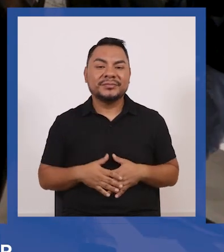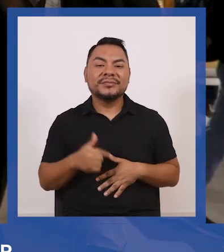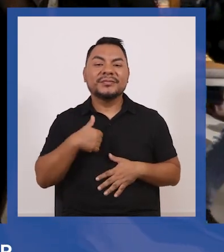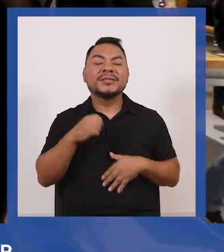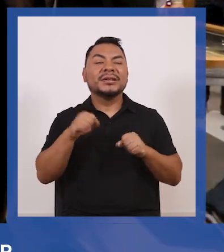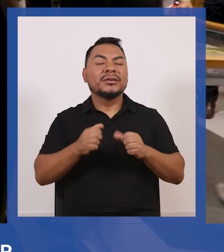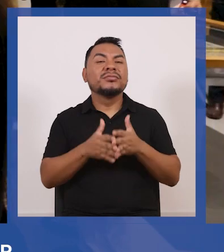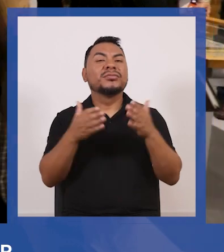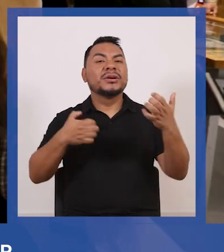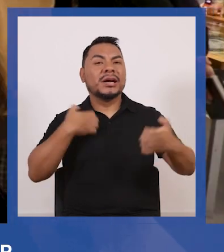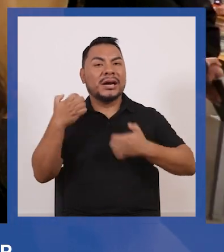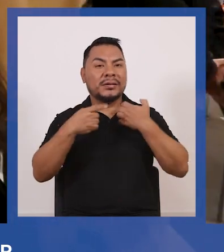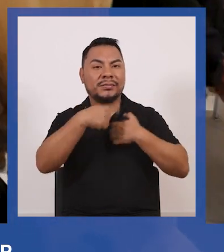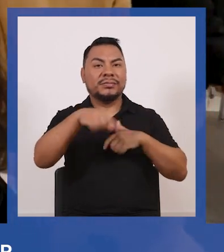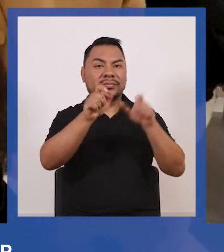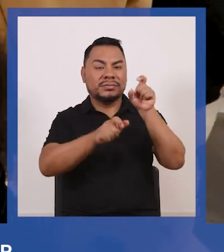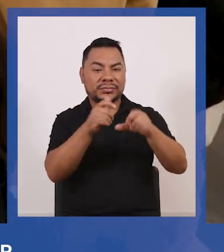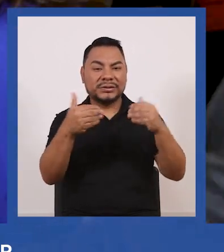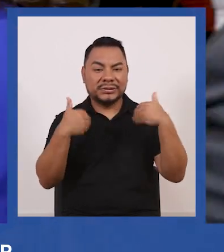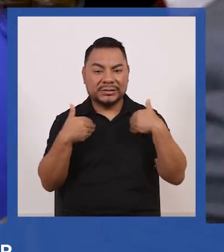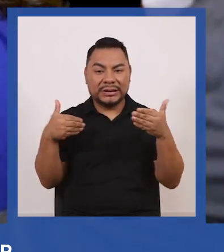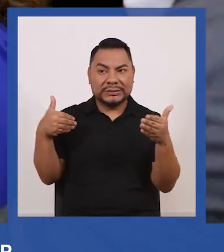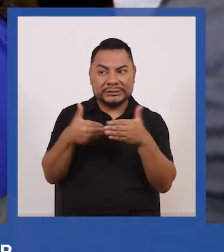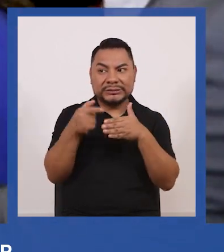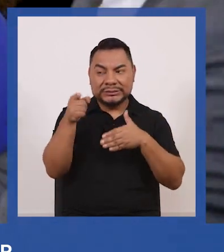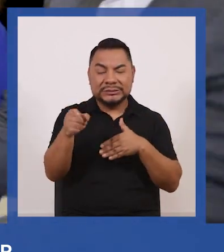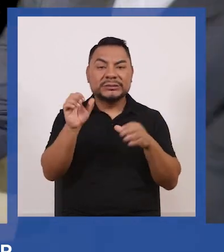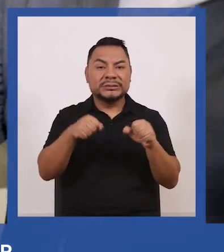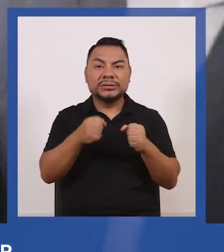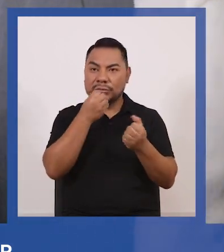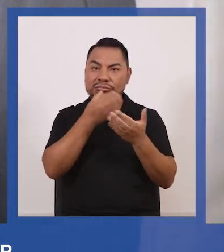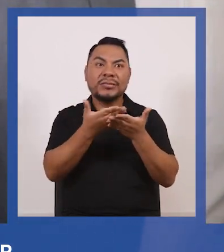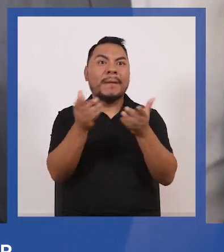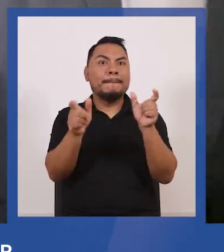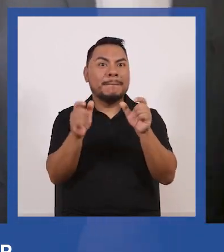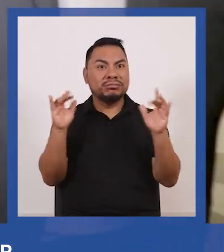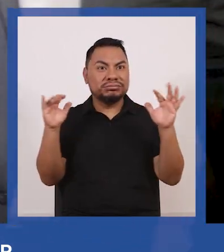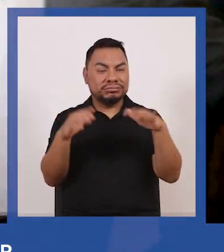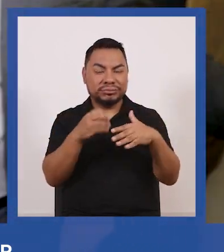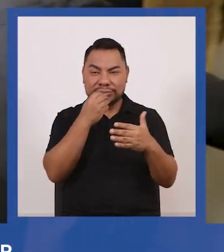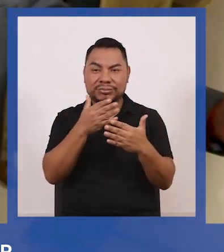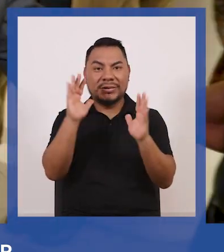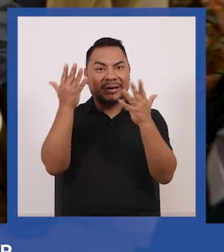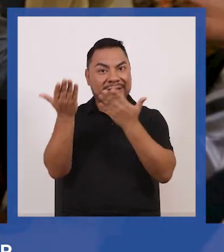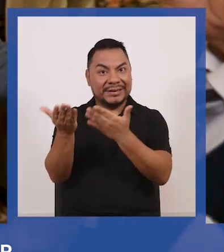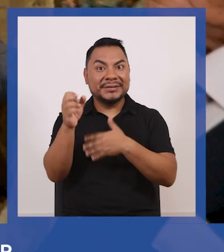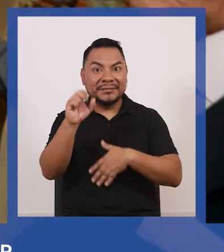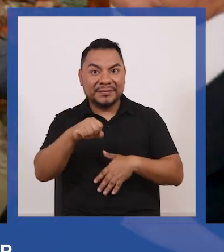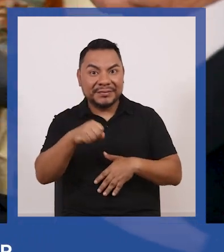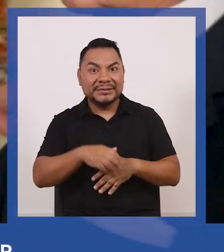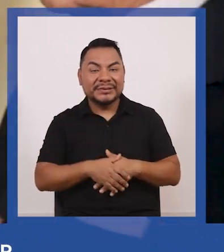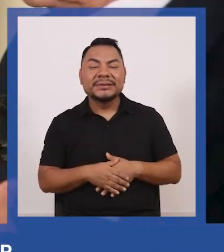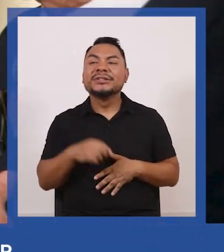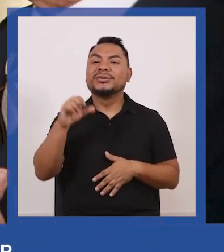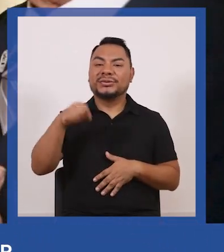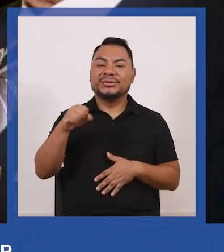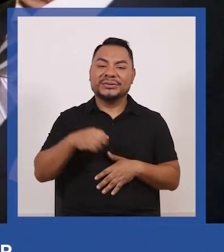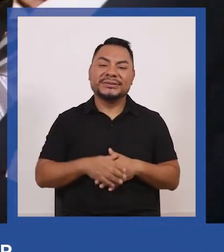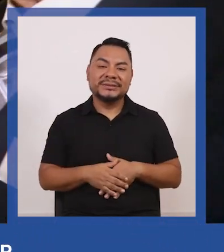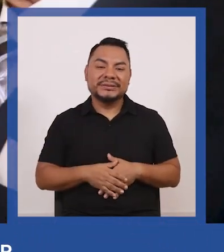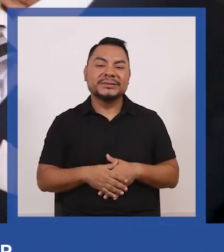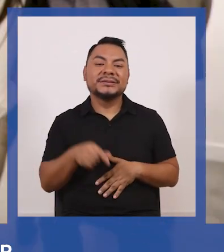emocionante para el público tenerlo de cerca y además le han dado un recibimiento muy merecido ¿no? sí, sí, sí este es